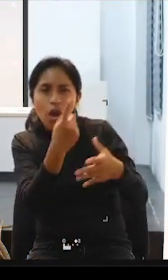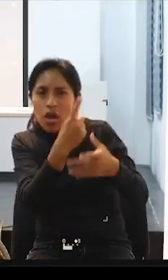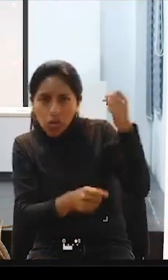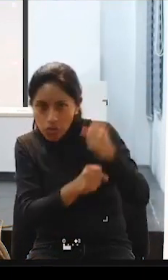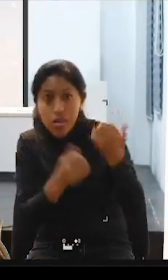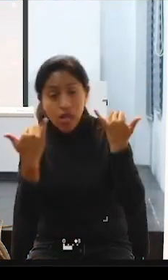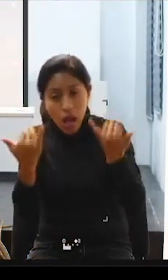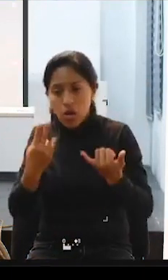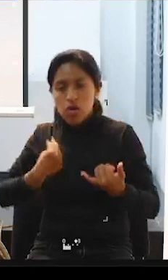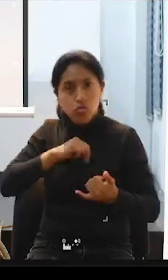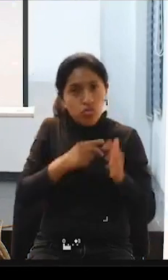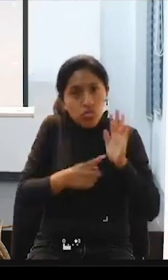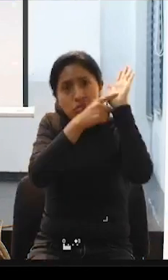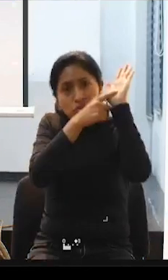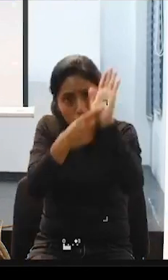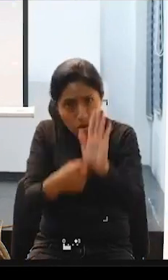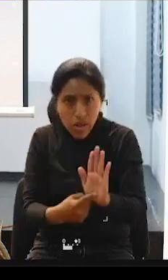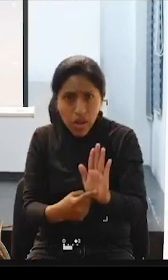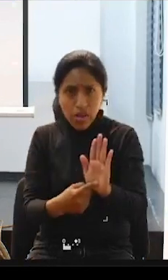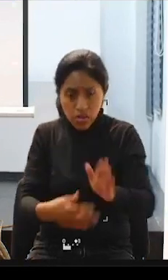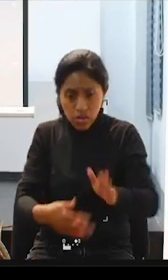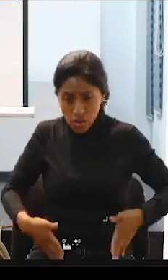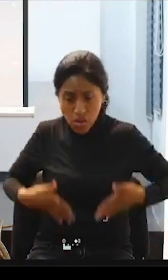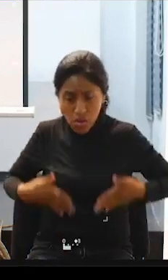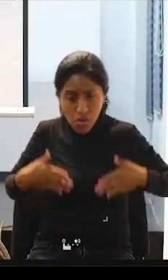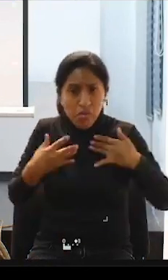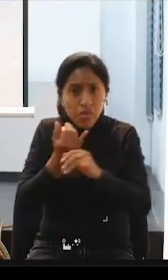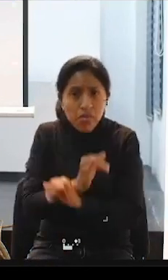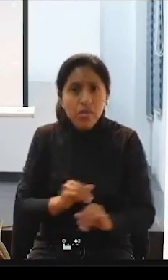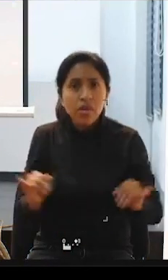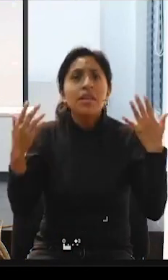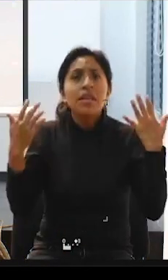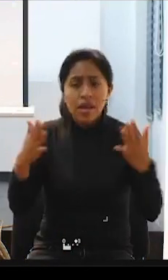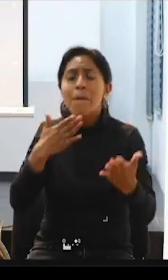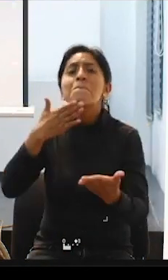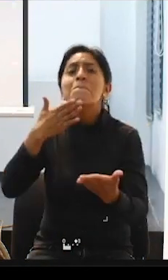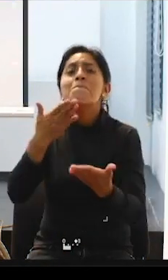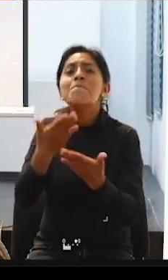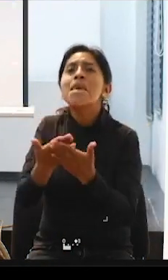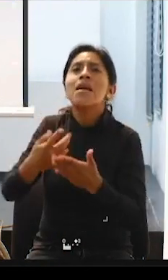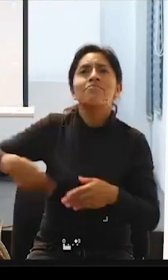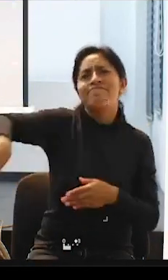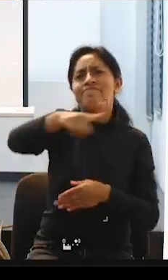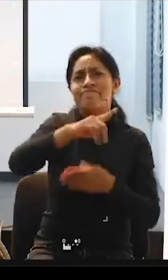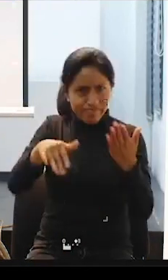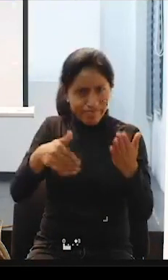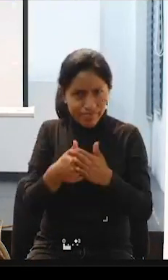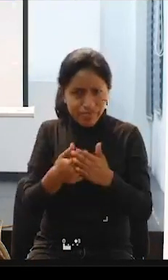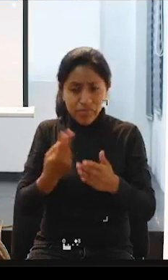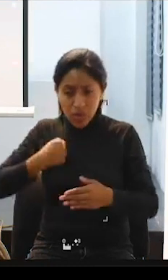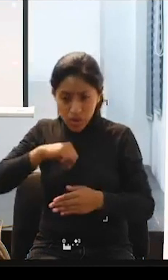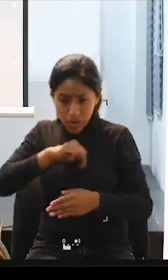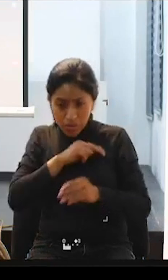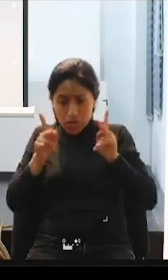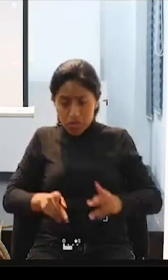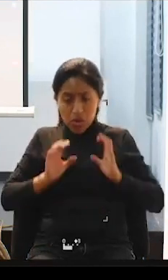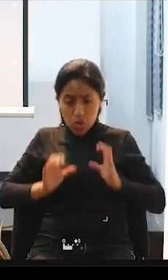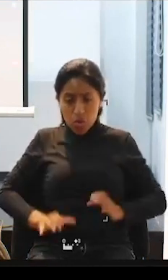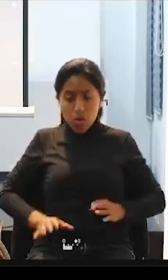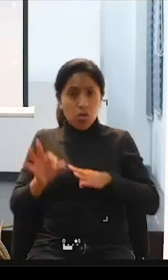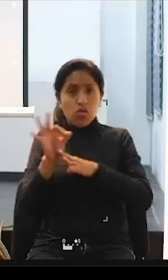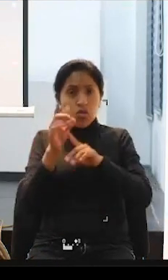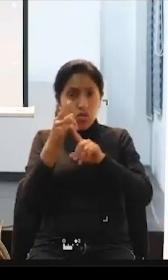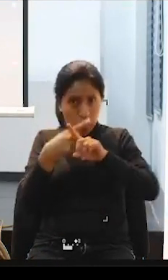que vida independiente es verdaderamente bien para todos, para nosotras, las personas con diversidad funcional